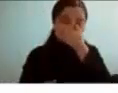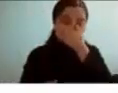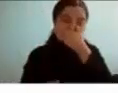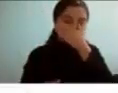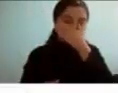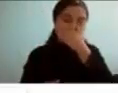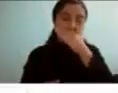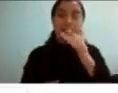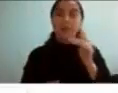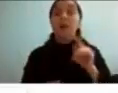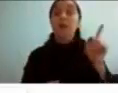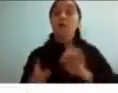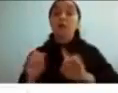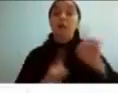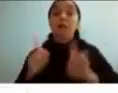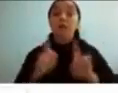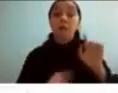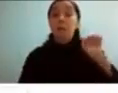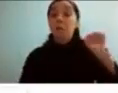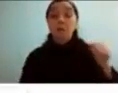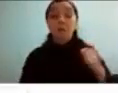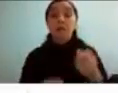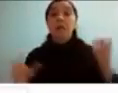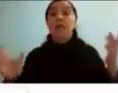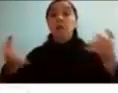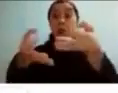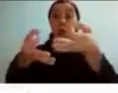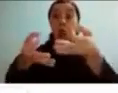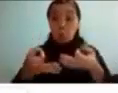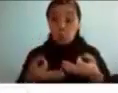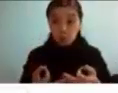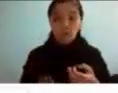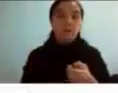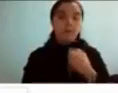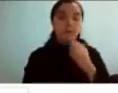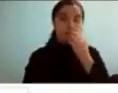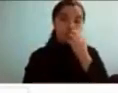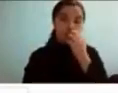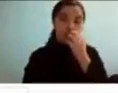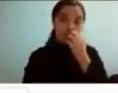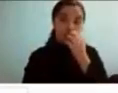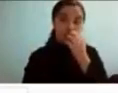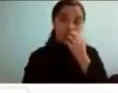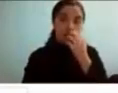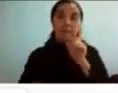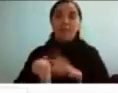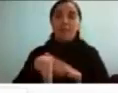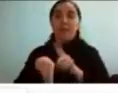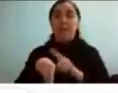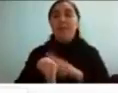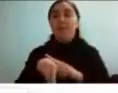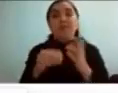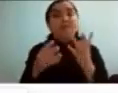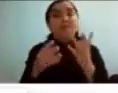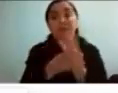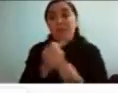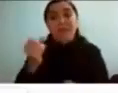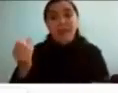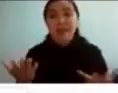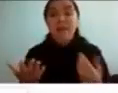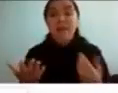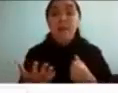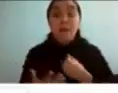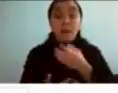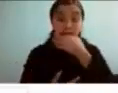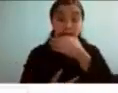cuenta entonces en conclusión quería me quedé un poco corta de tiempo pero les quería dar algunas